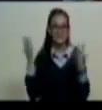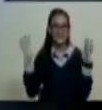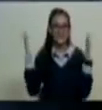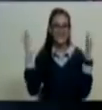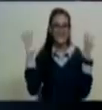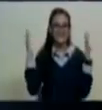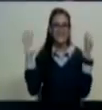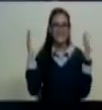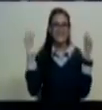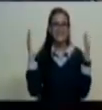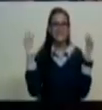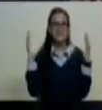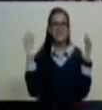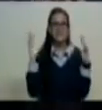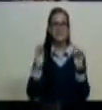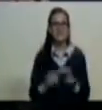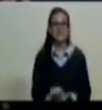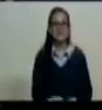Aplausos.